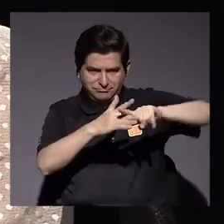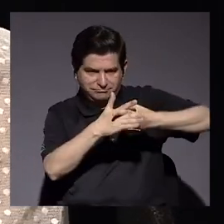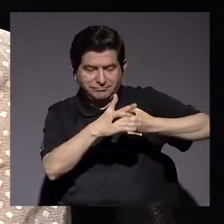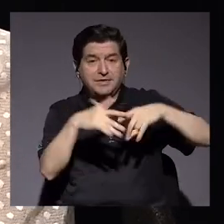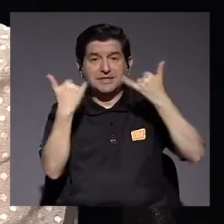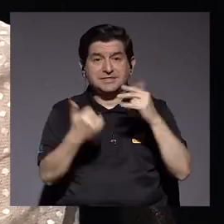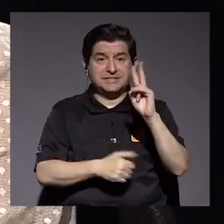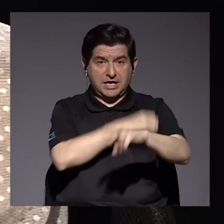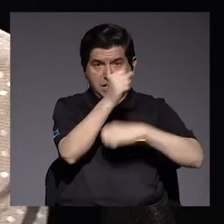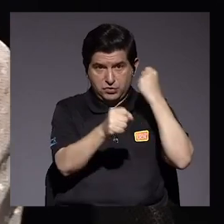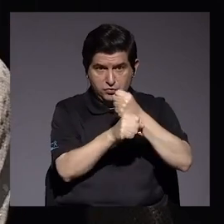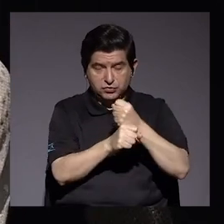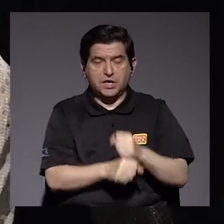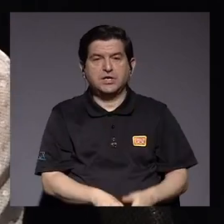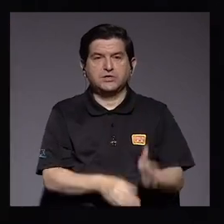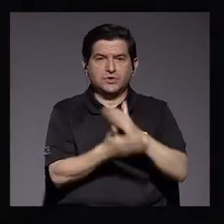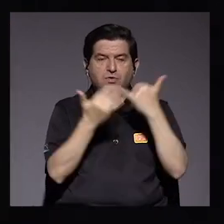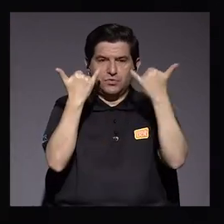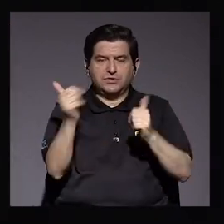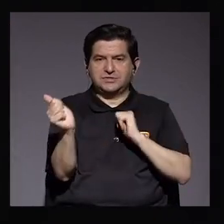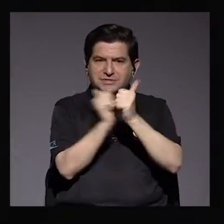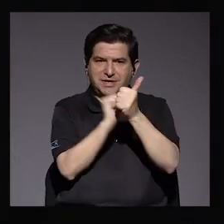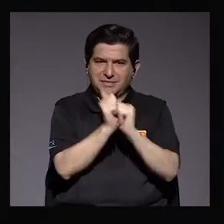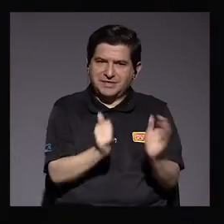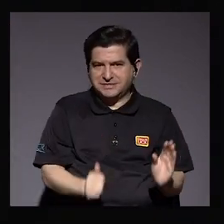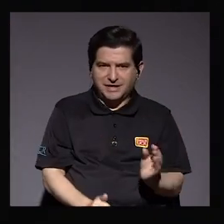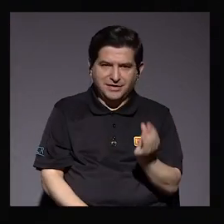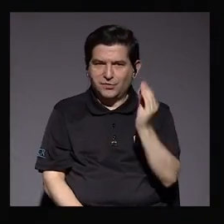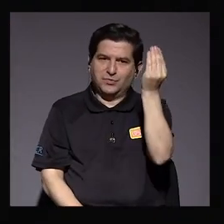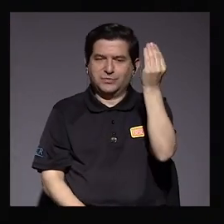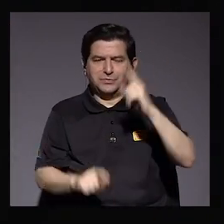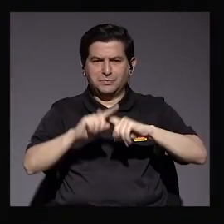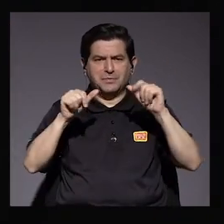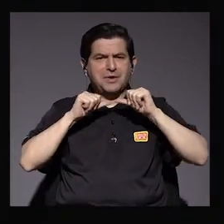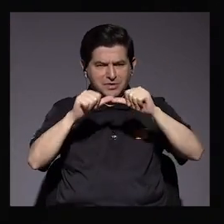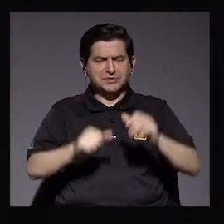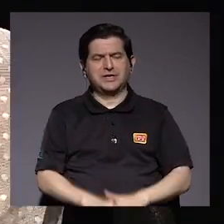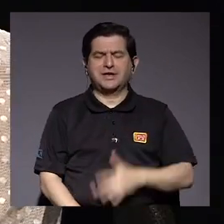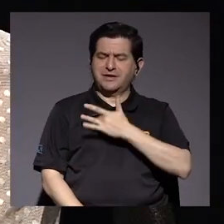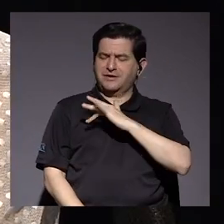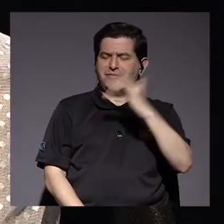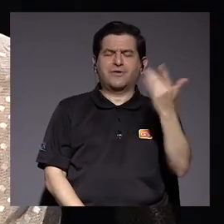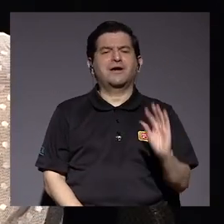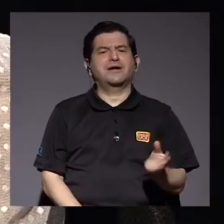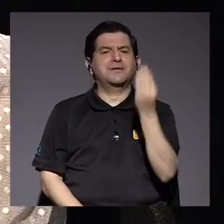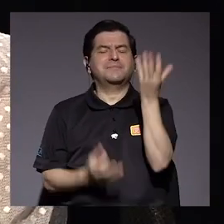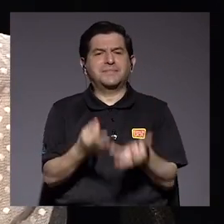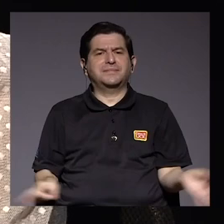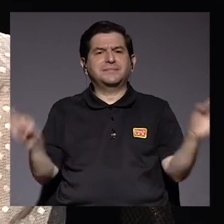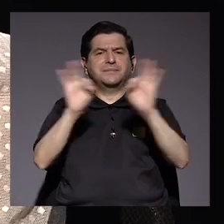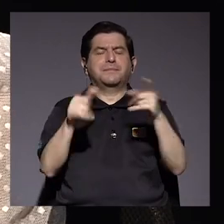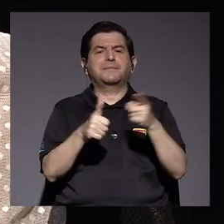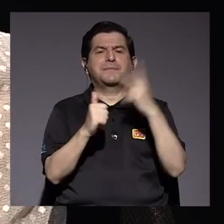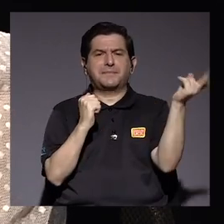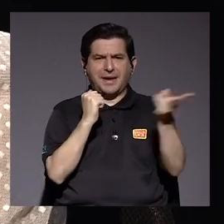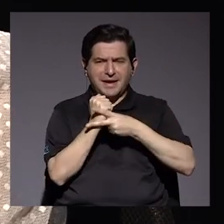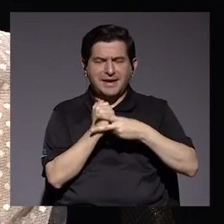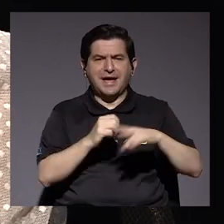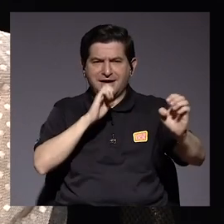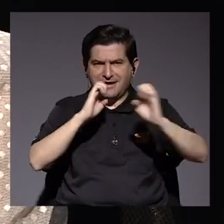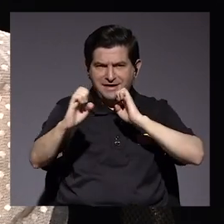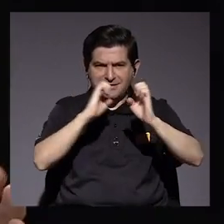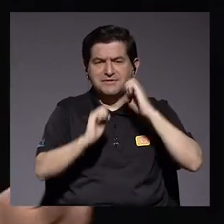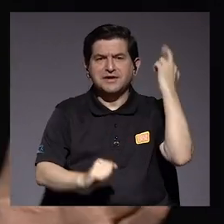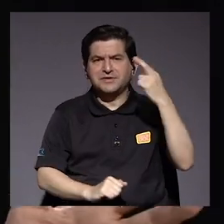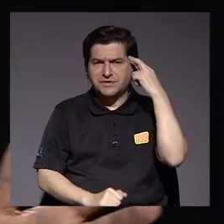Bueno, ya pasaron dos años, ya muchos pasamos la edad de la juventud, pero seguimos con Alma Joven, que es lo importante. La primera vez que la entrevisto es casualmente